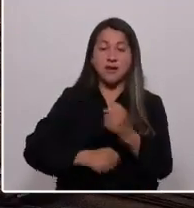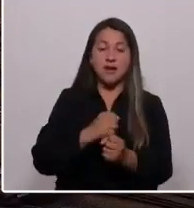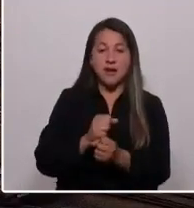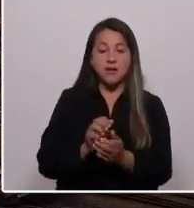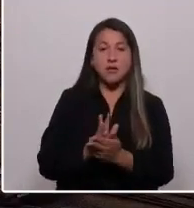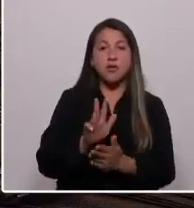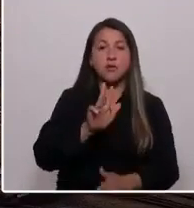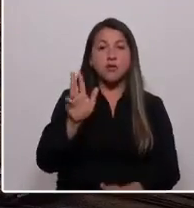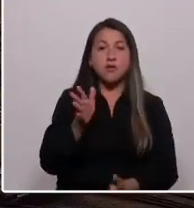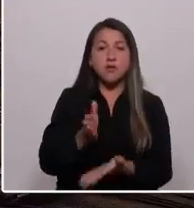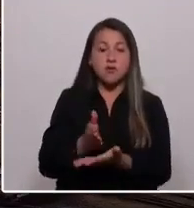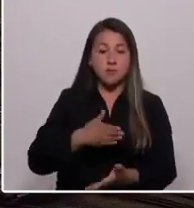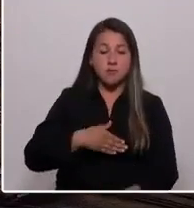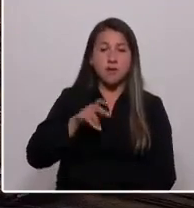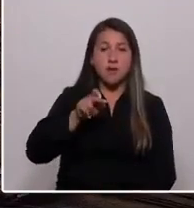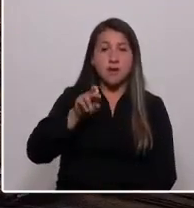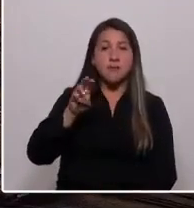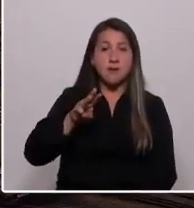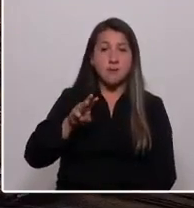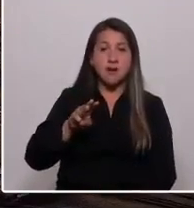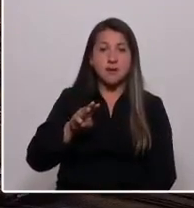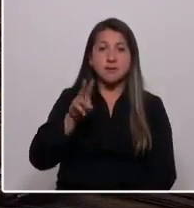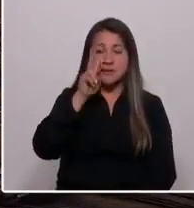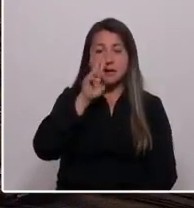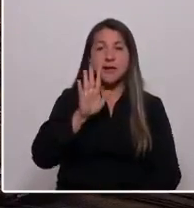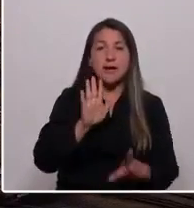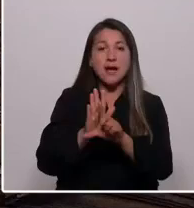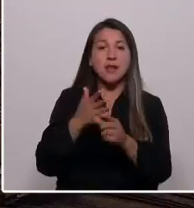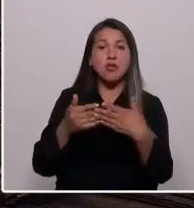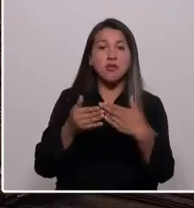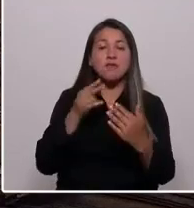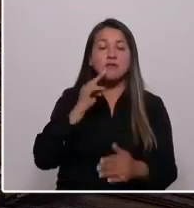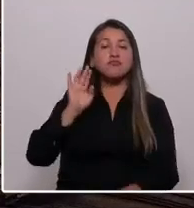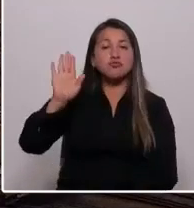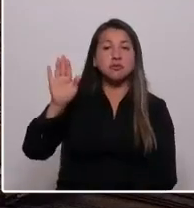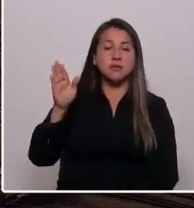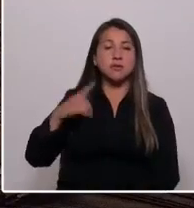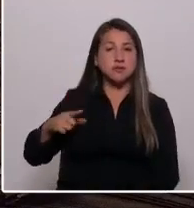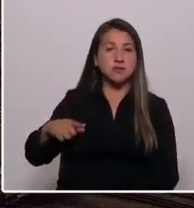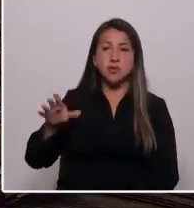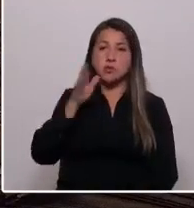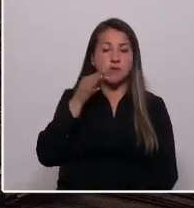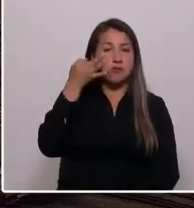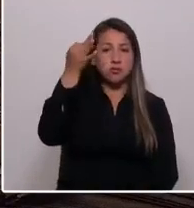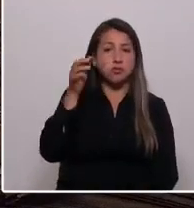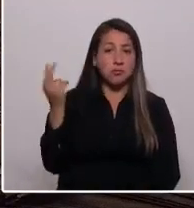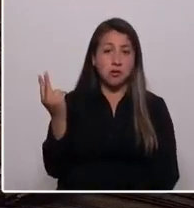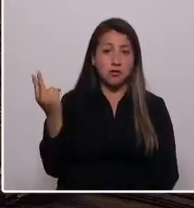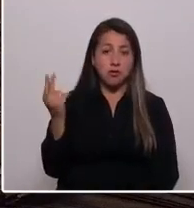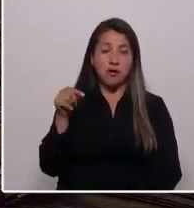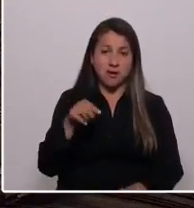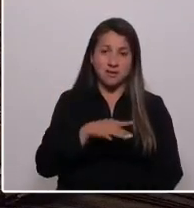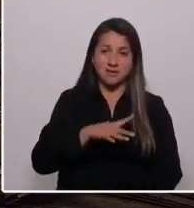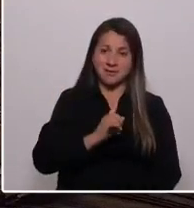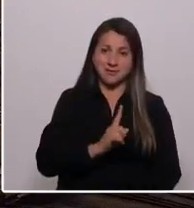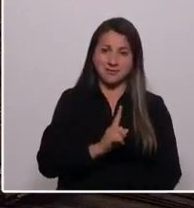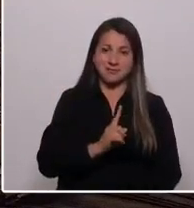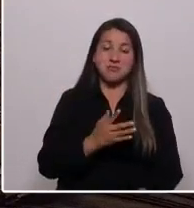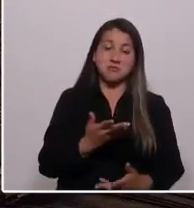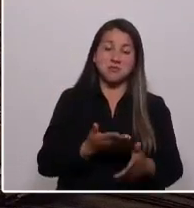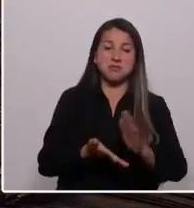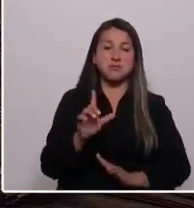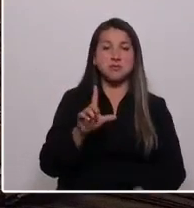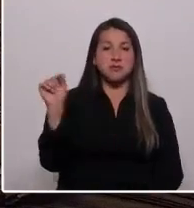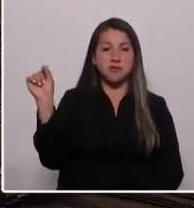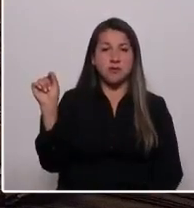obligó a mis padres a ser migrantes ilegales en Estados Unidos porque simplemente no había futuro aquí para ellos. Vengo de un grupo que nunca tuvo